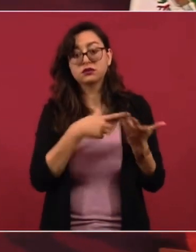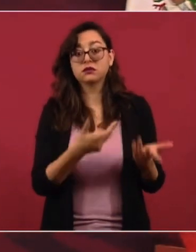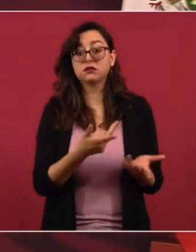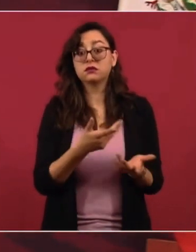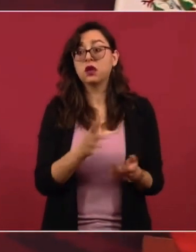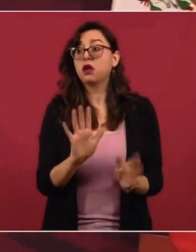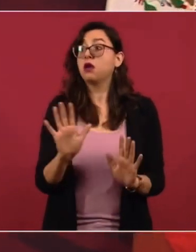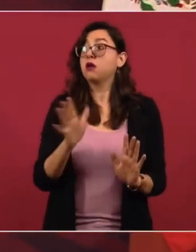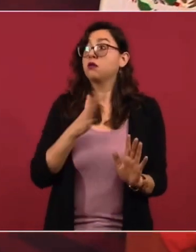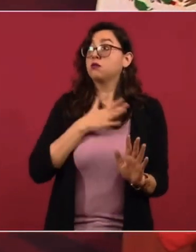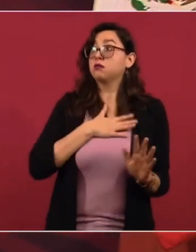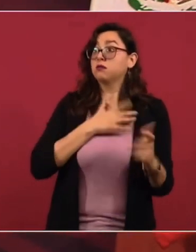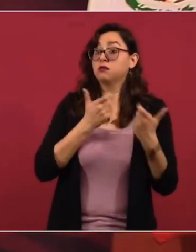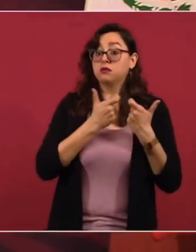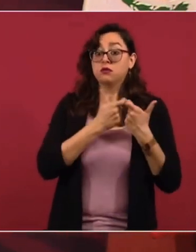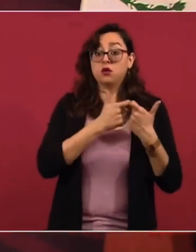nada.